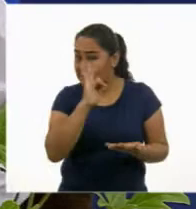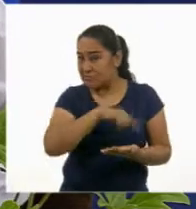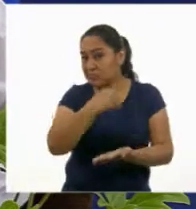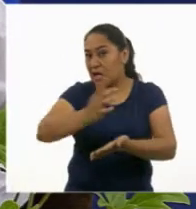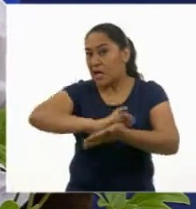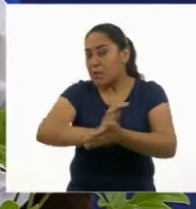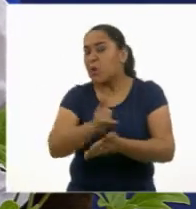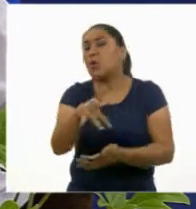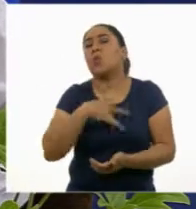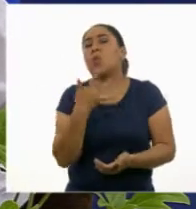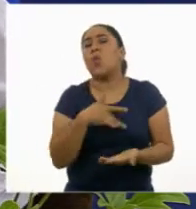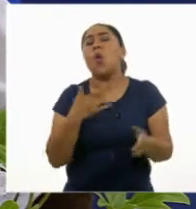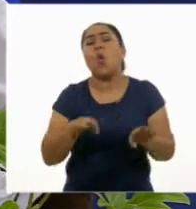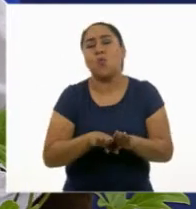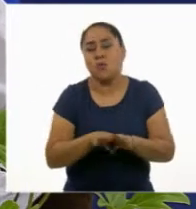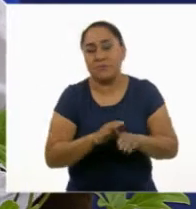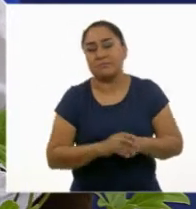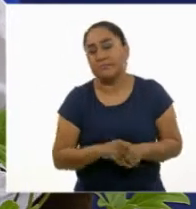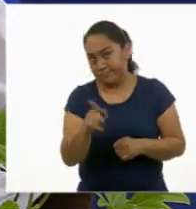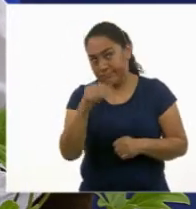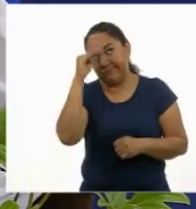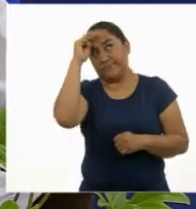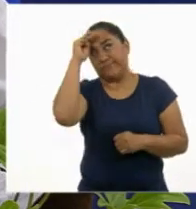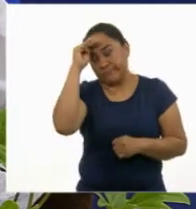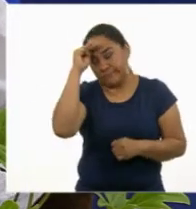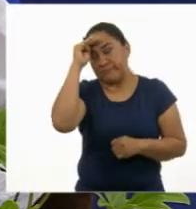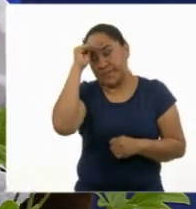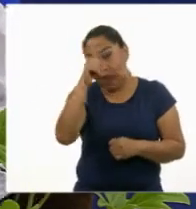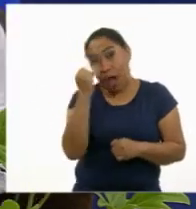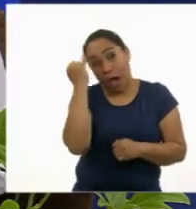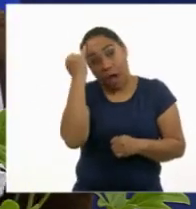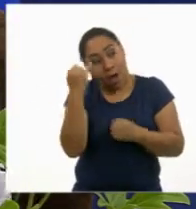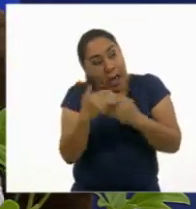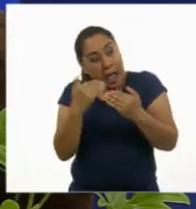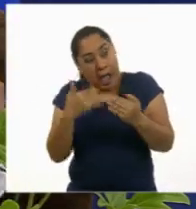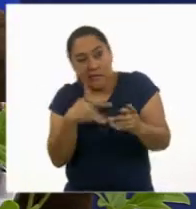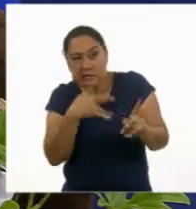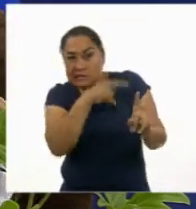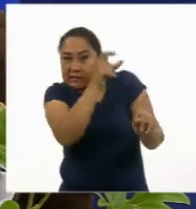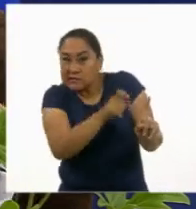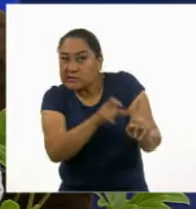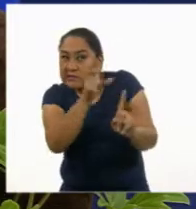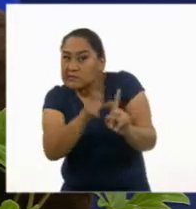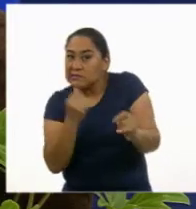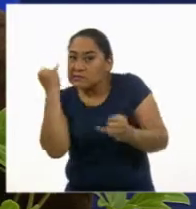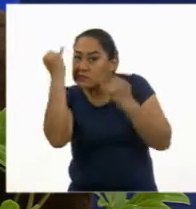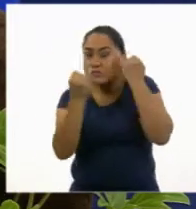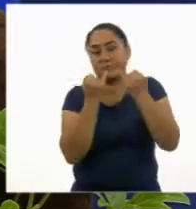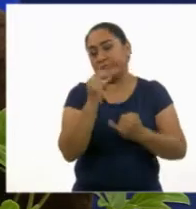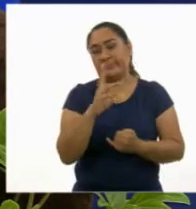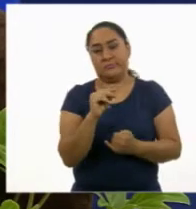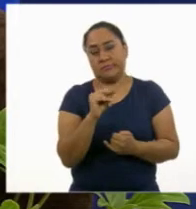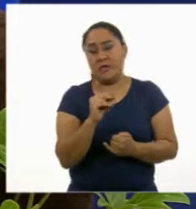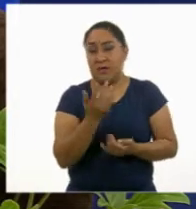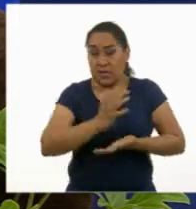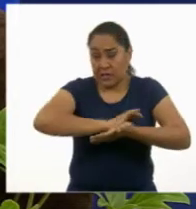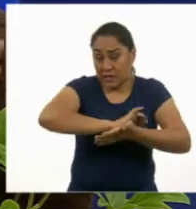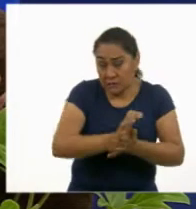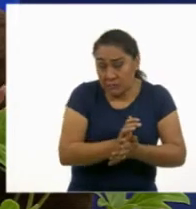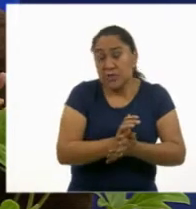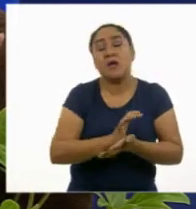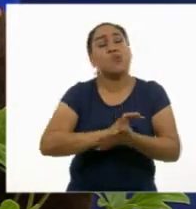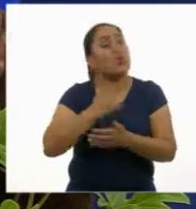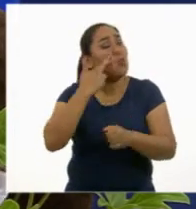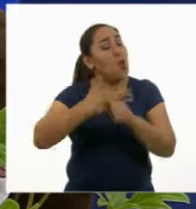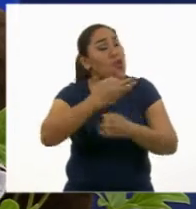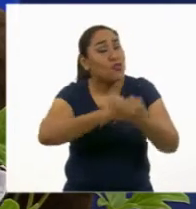discriminado? Piensa en ello antes de aplicar un prejuicio o un estereotipo a alguien. No discriminar es un asunto de